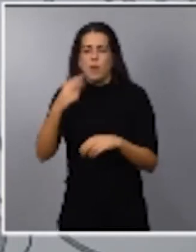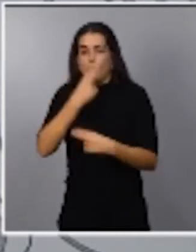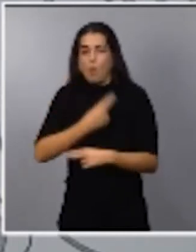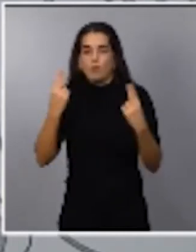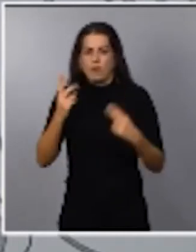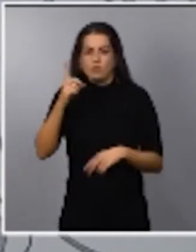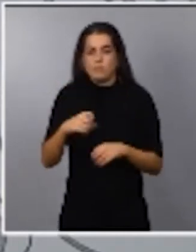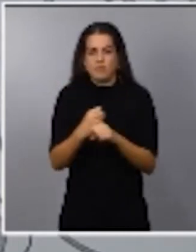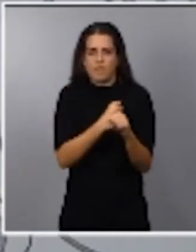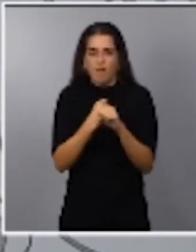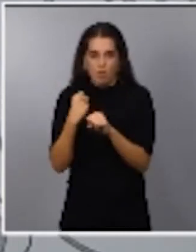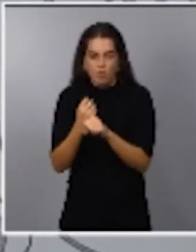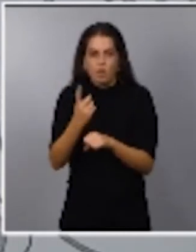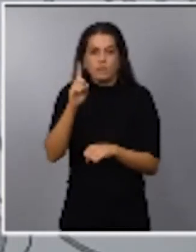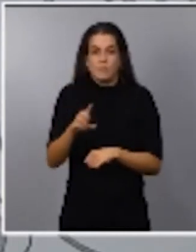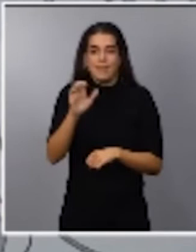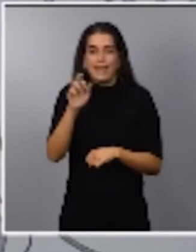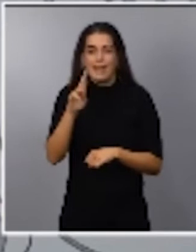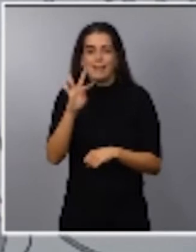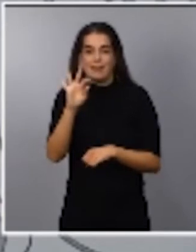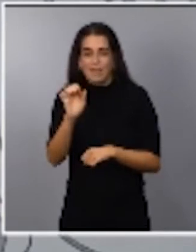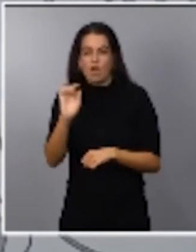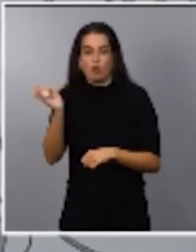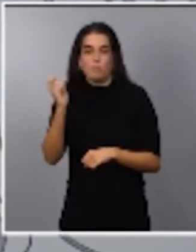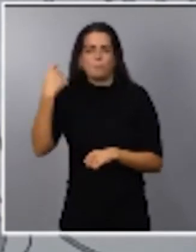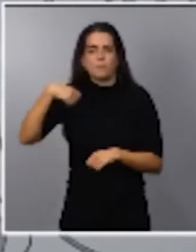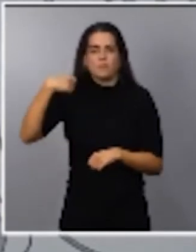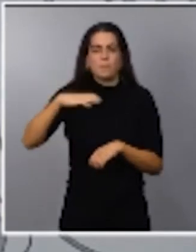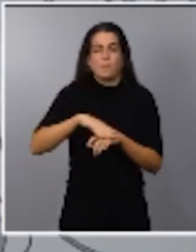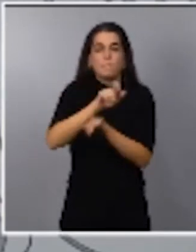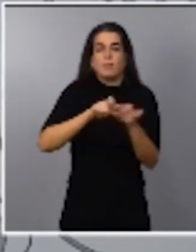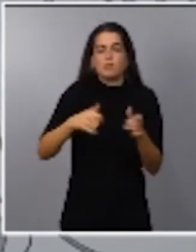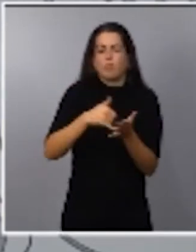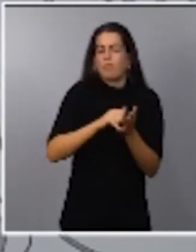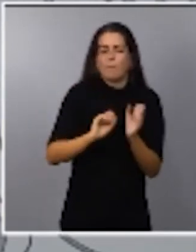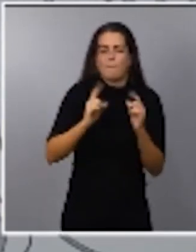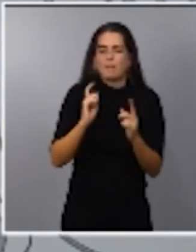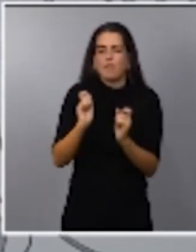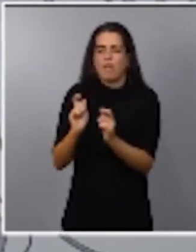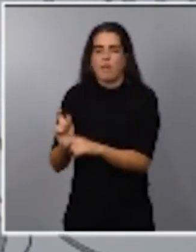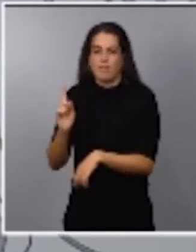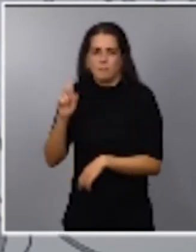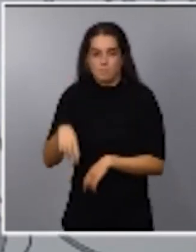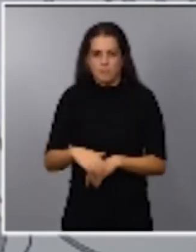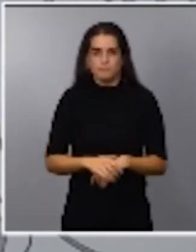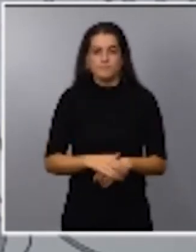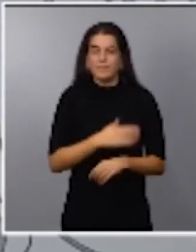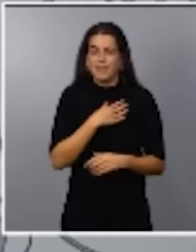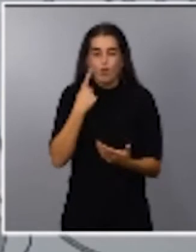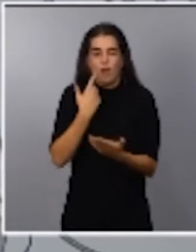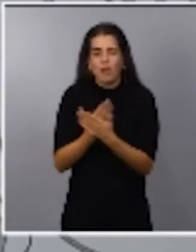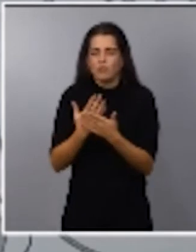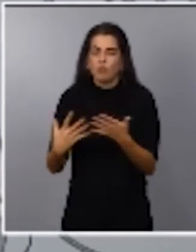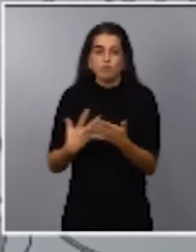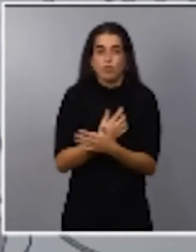de ERTE y otro tipo de prestaciones a aquellas personas más vulnerables. Como les decía, es un acuerdo importante